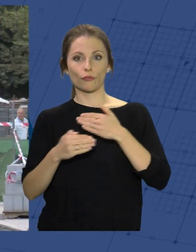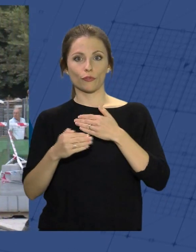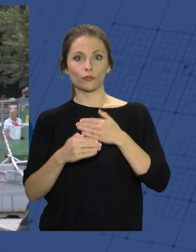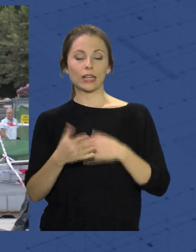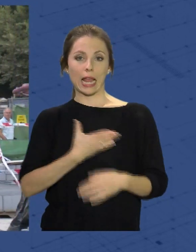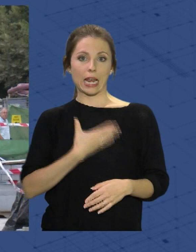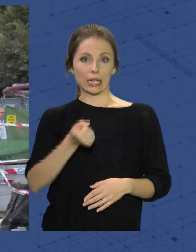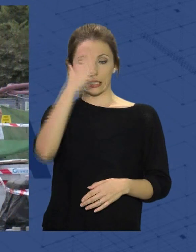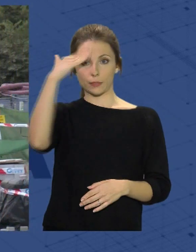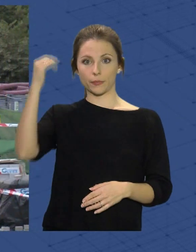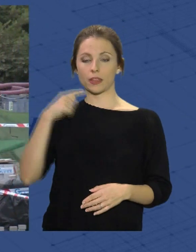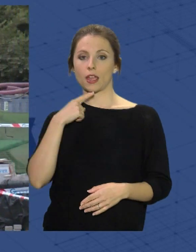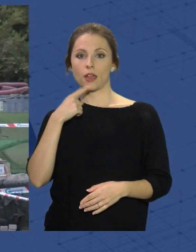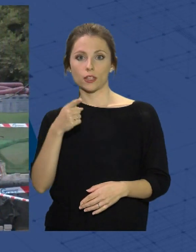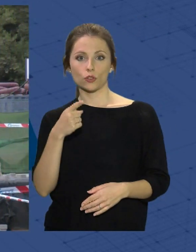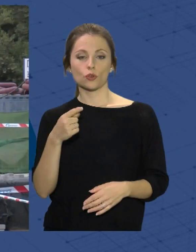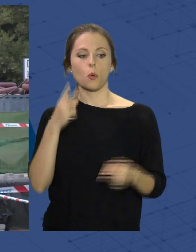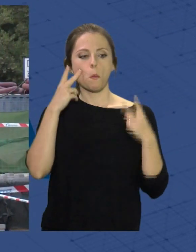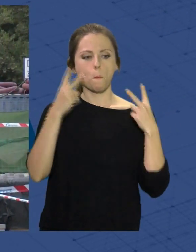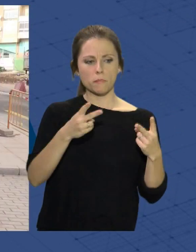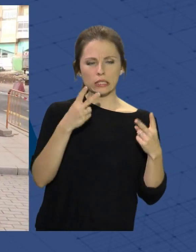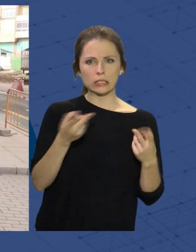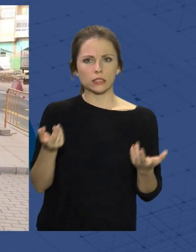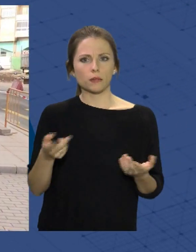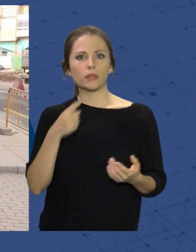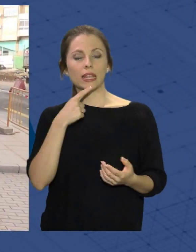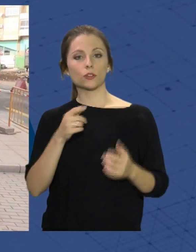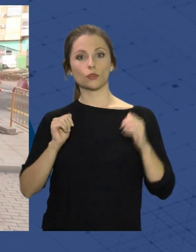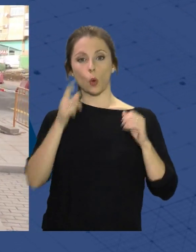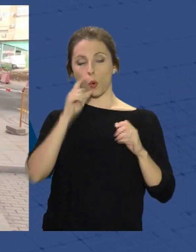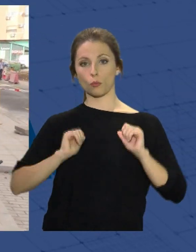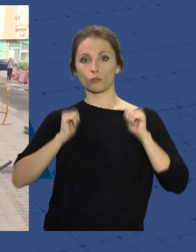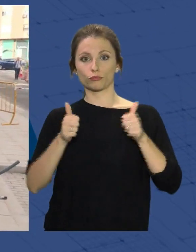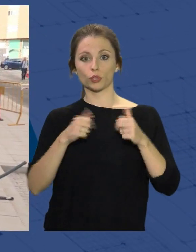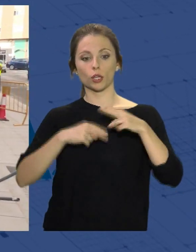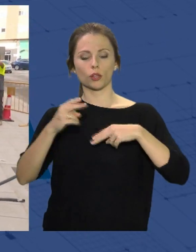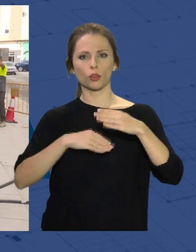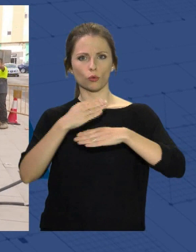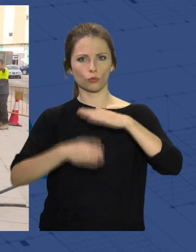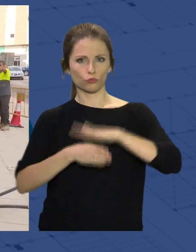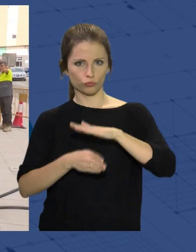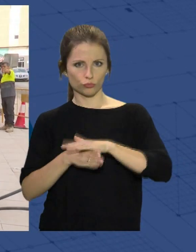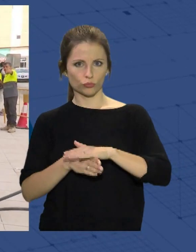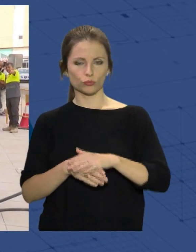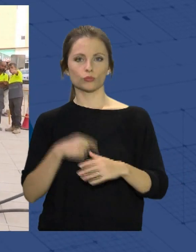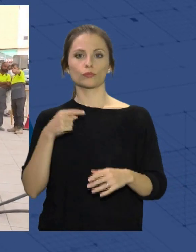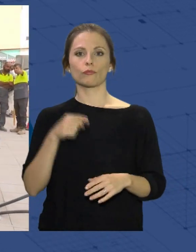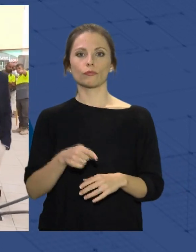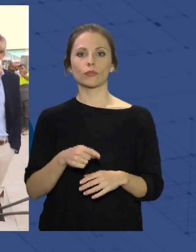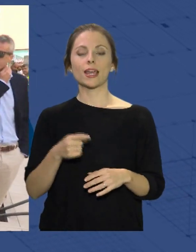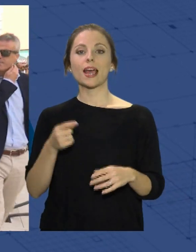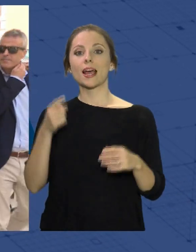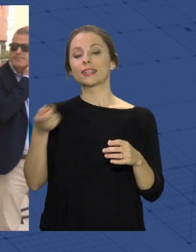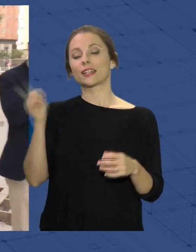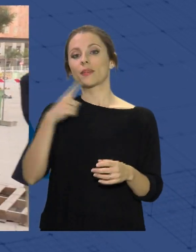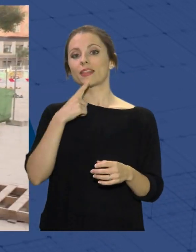Vázquez, en una visita a estos trabajos que arrancaron en junio y que ejecuta Construcciones Gilesa. Vázquez se atreve a anunciar que